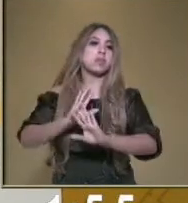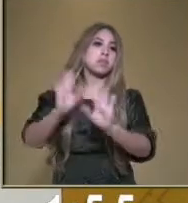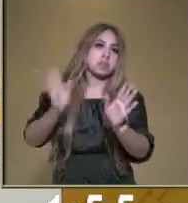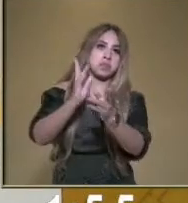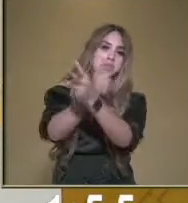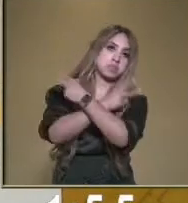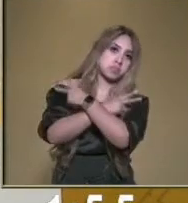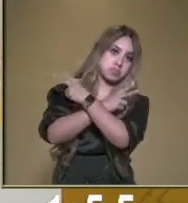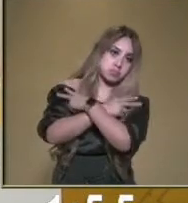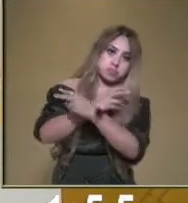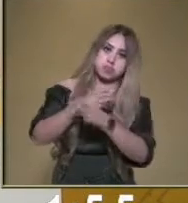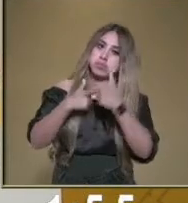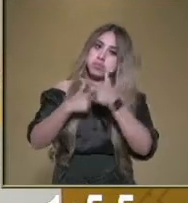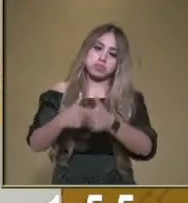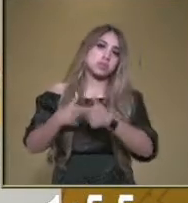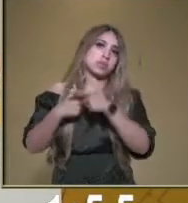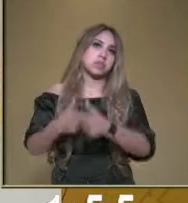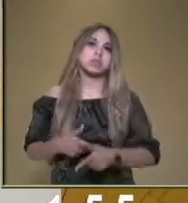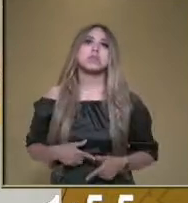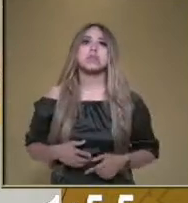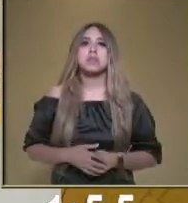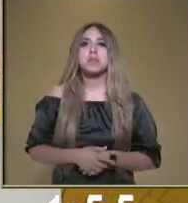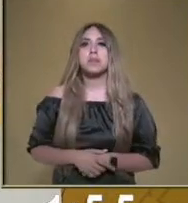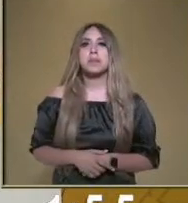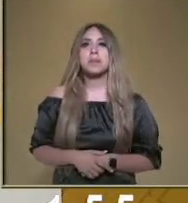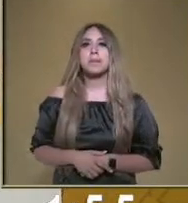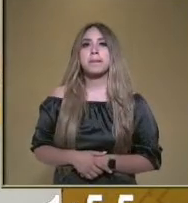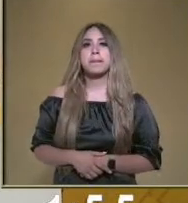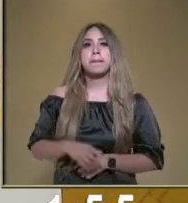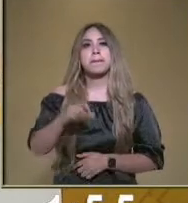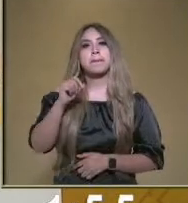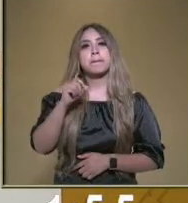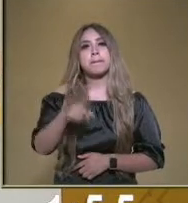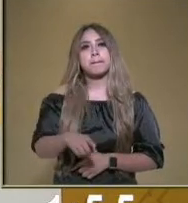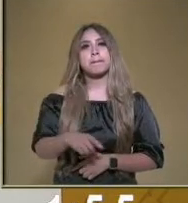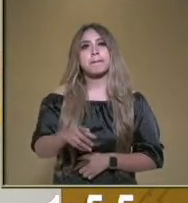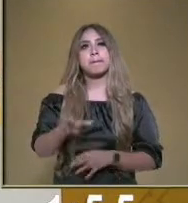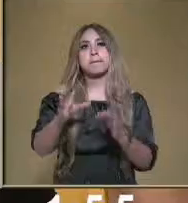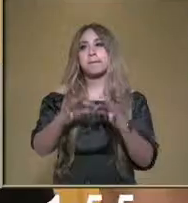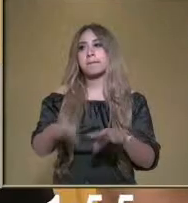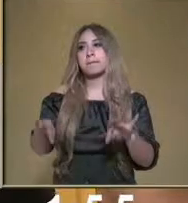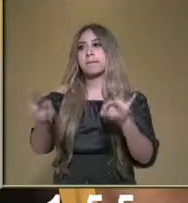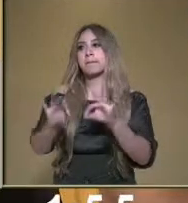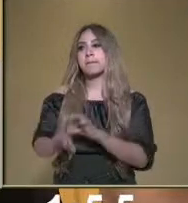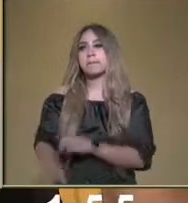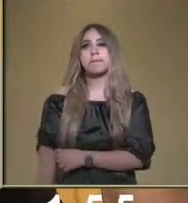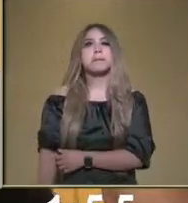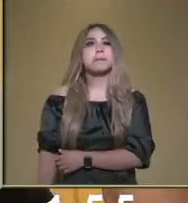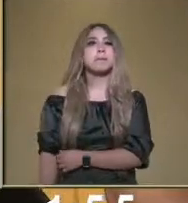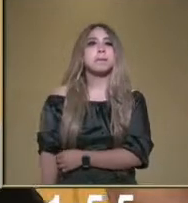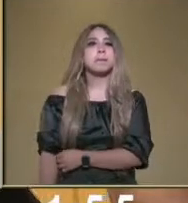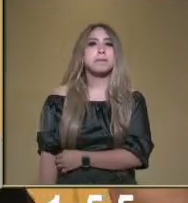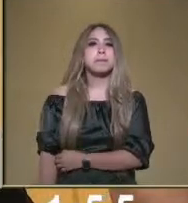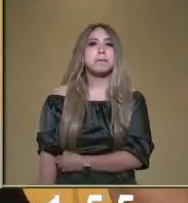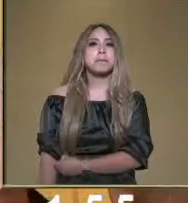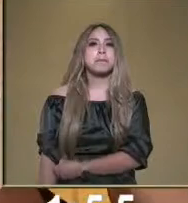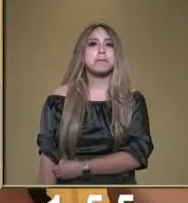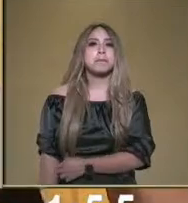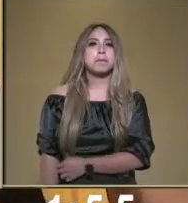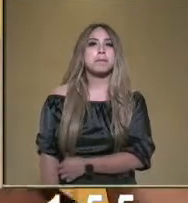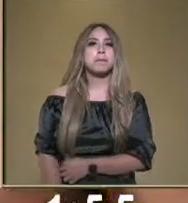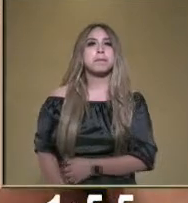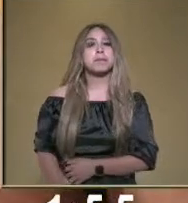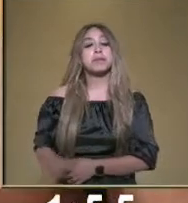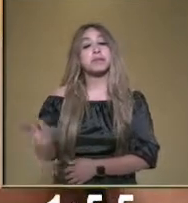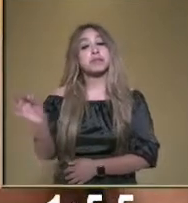Así es, maestra Lucero. Tenemos que seguir aprendiendo porque siempre vamos a aprender, como tú dices, maestra, a